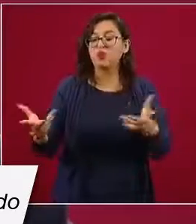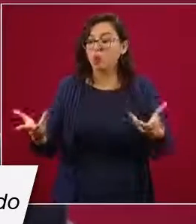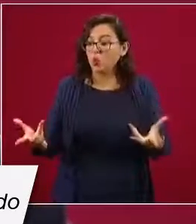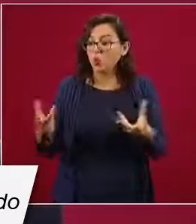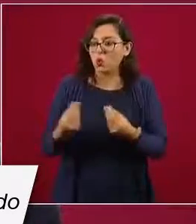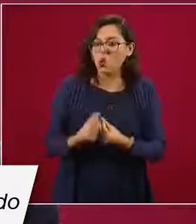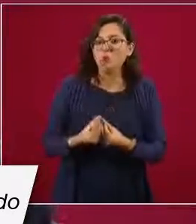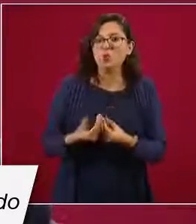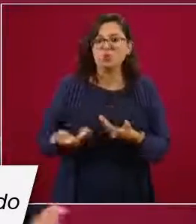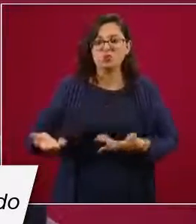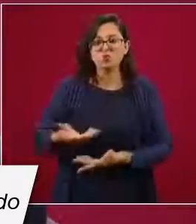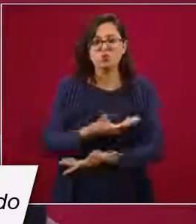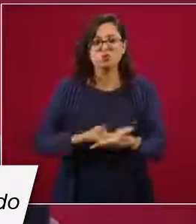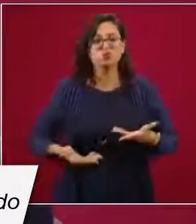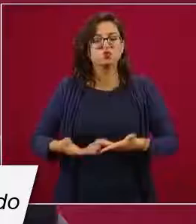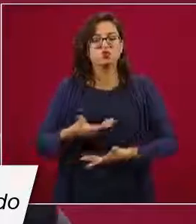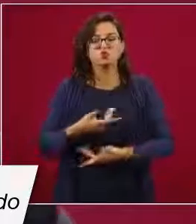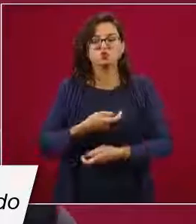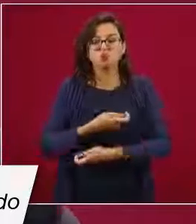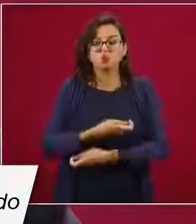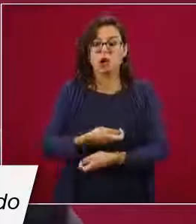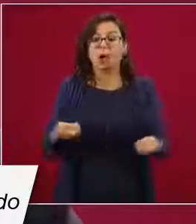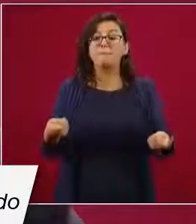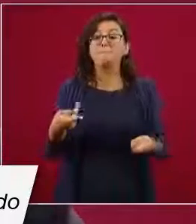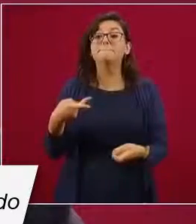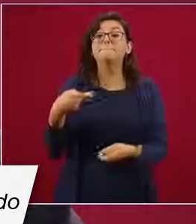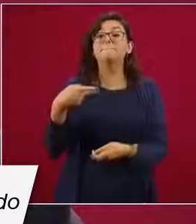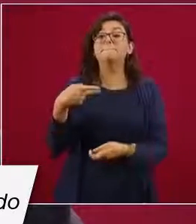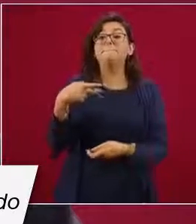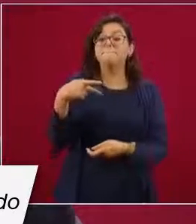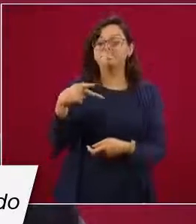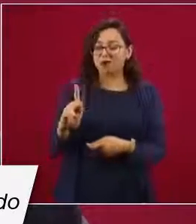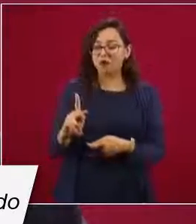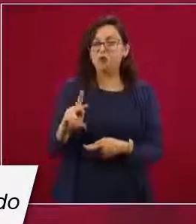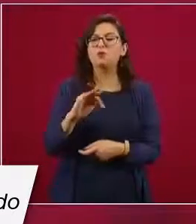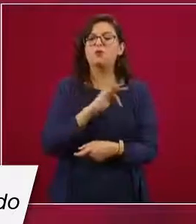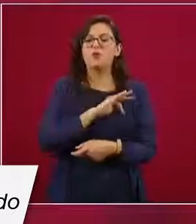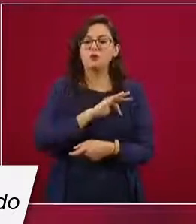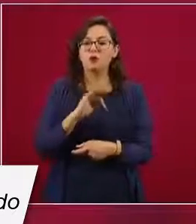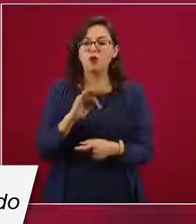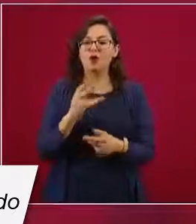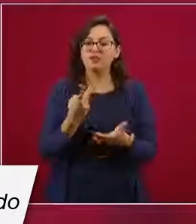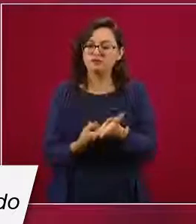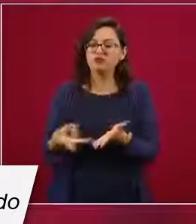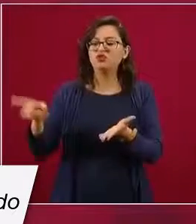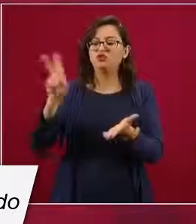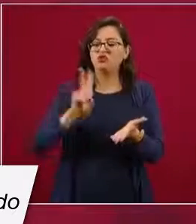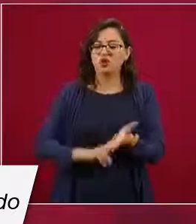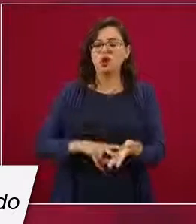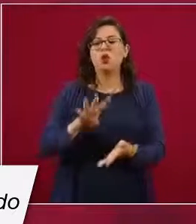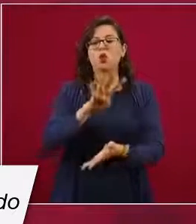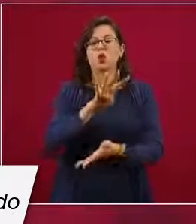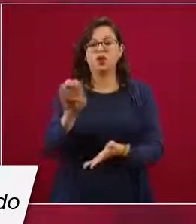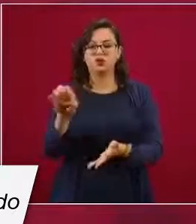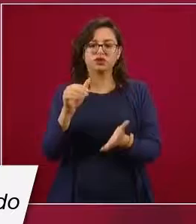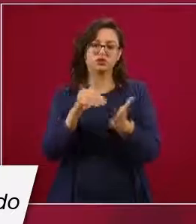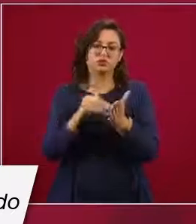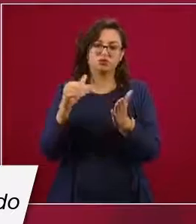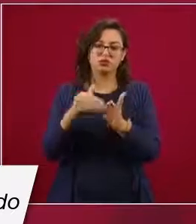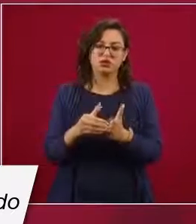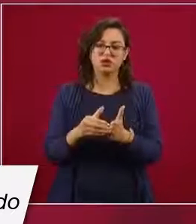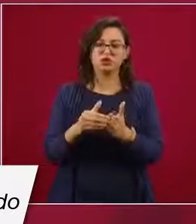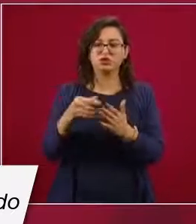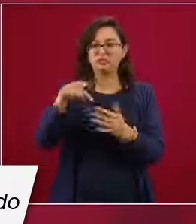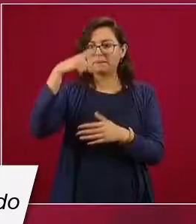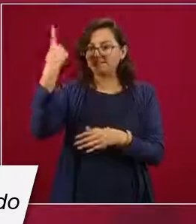hablando, nos va a permitir subir el suplido hasta 400 y tantos millones de dosis para la